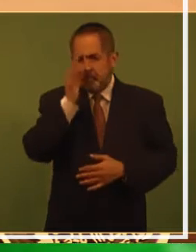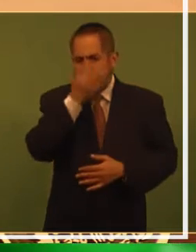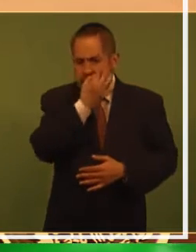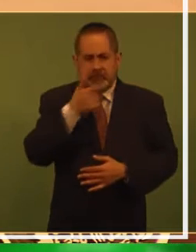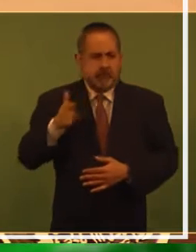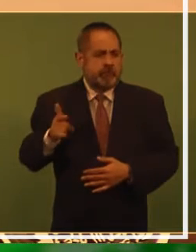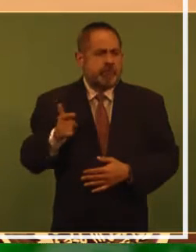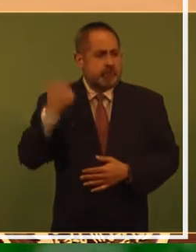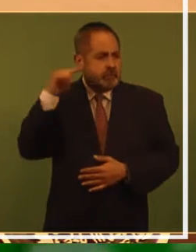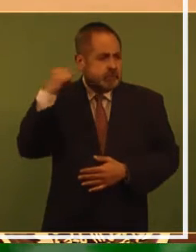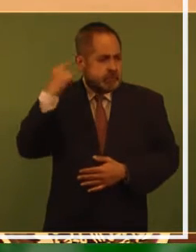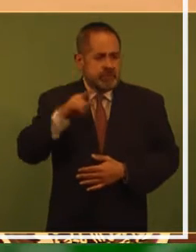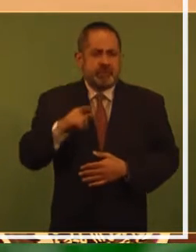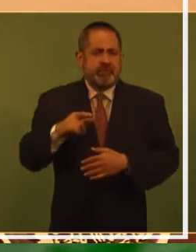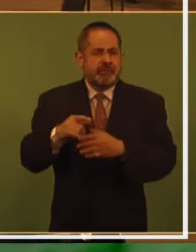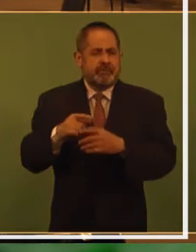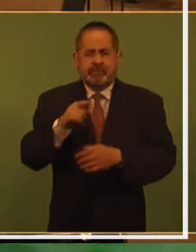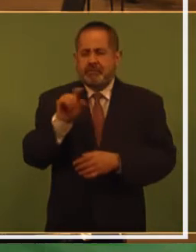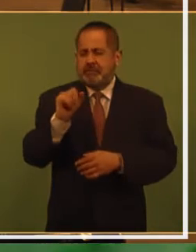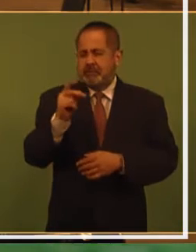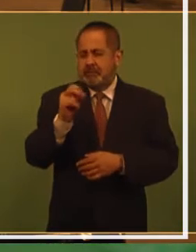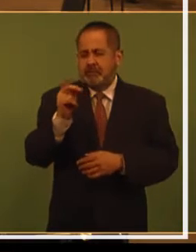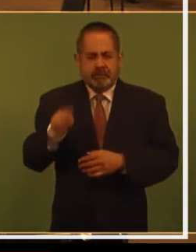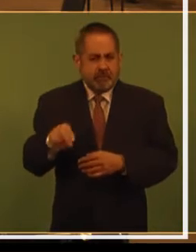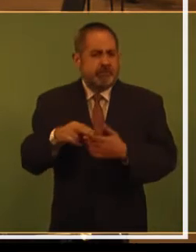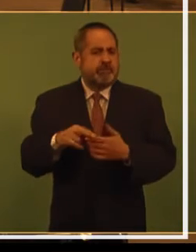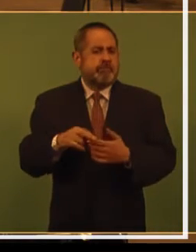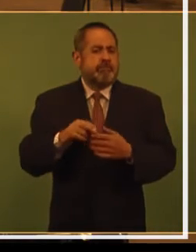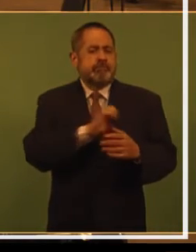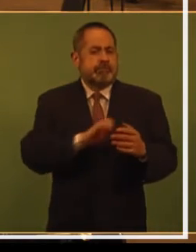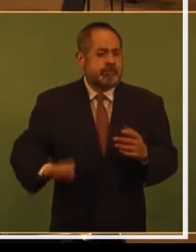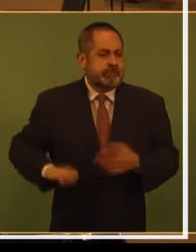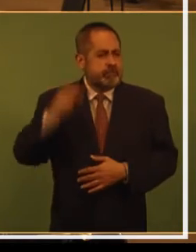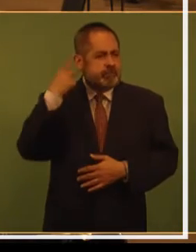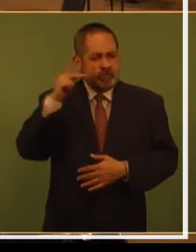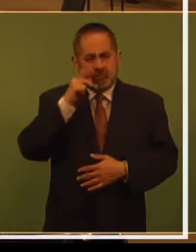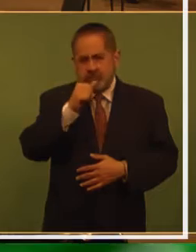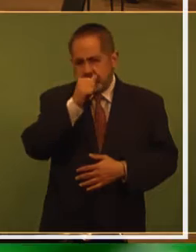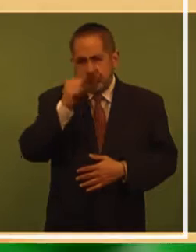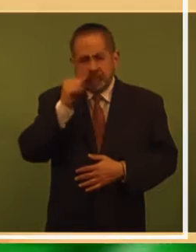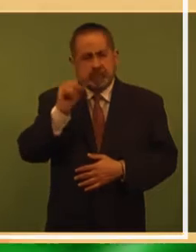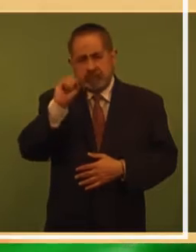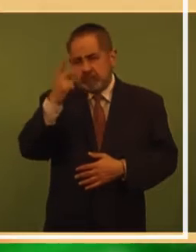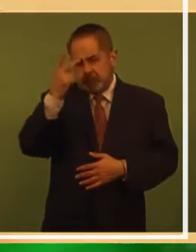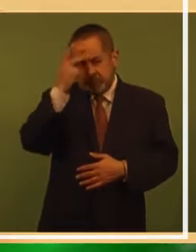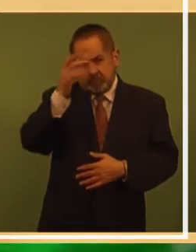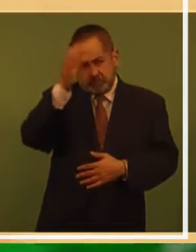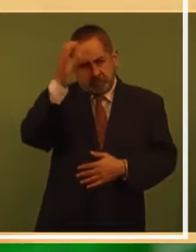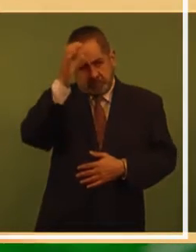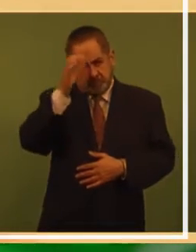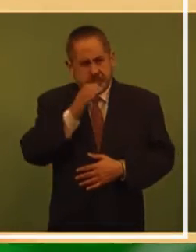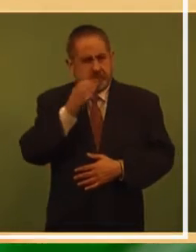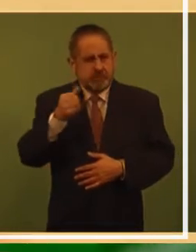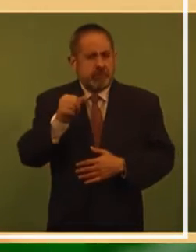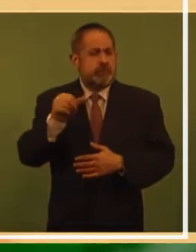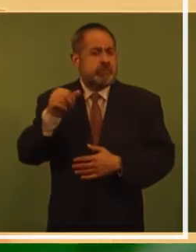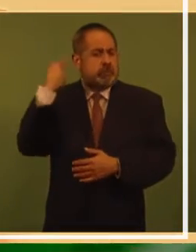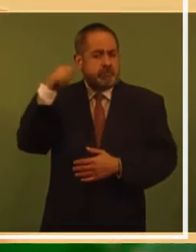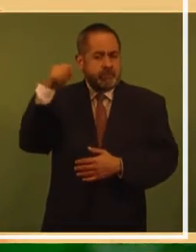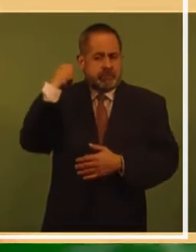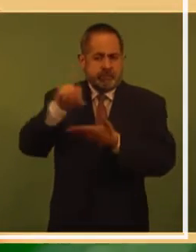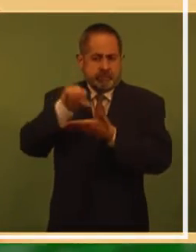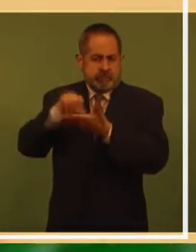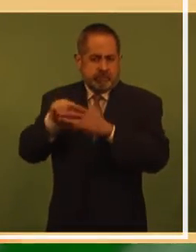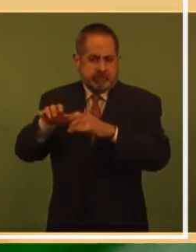Irapuato, Guadalajara, Zapopan, Ecatepec, Puebla, Benito Juárez, San Luis, Potosí, Culiacán y Centro de Tabasco.